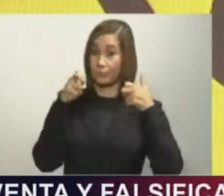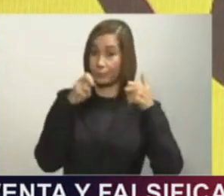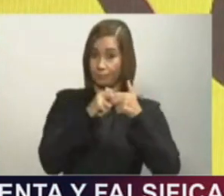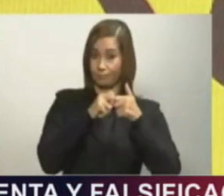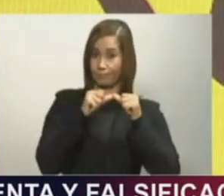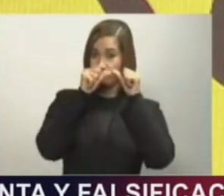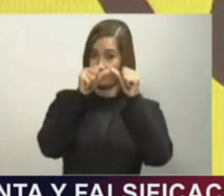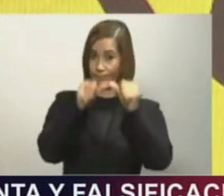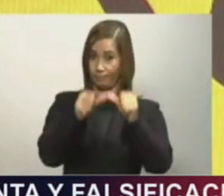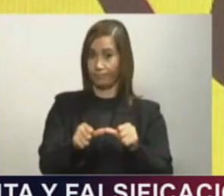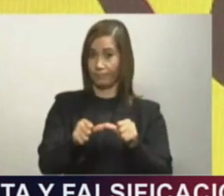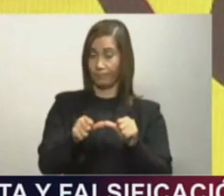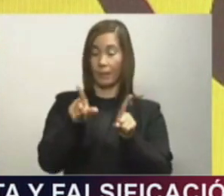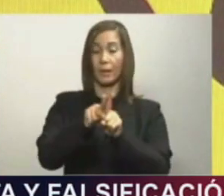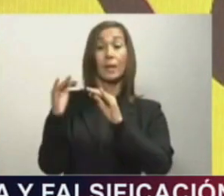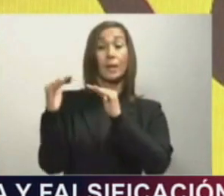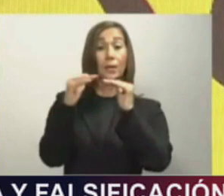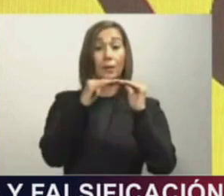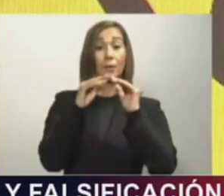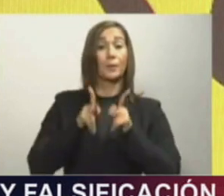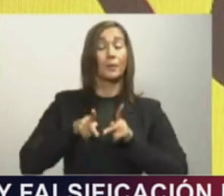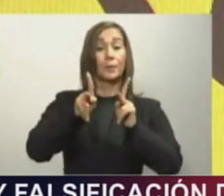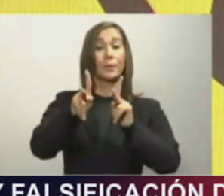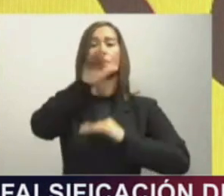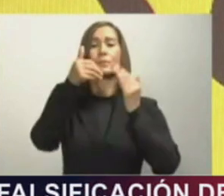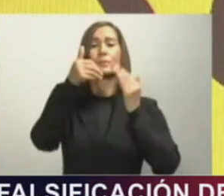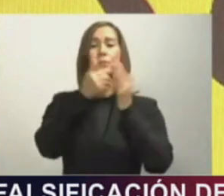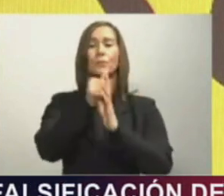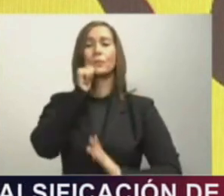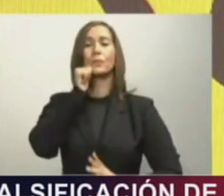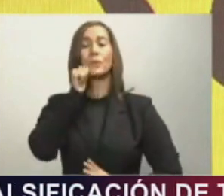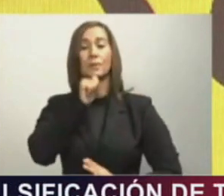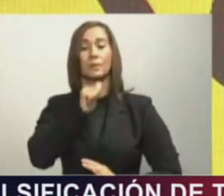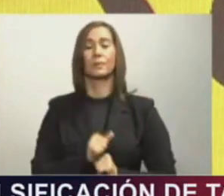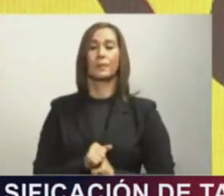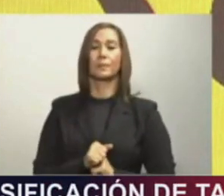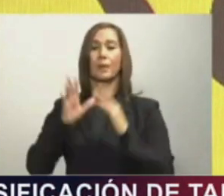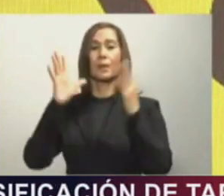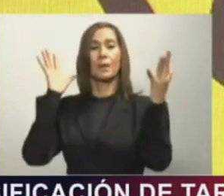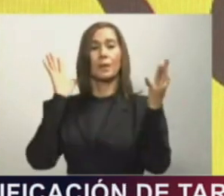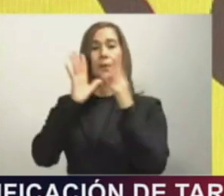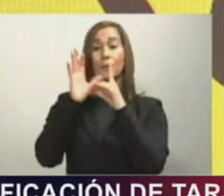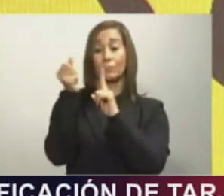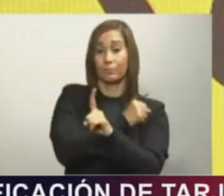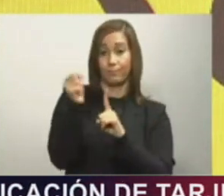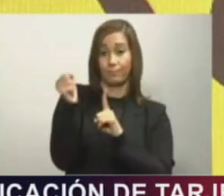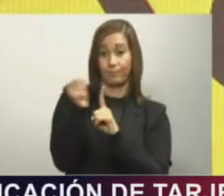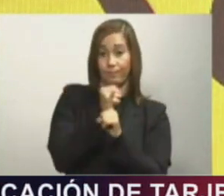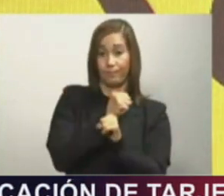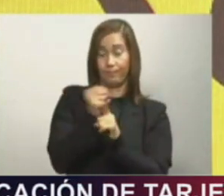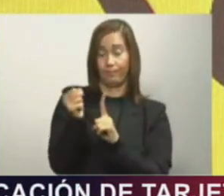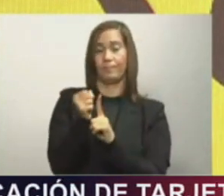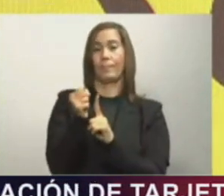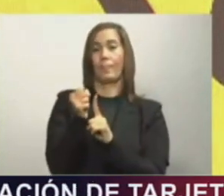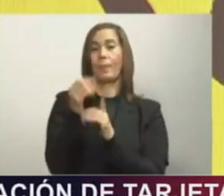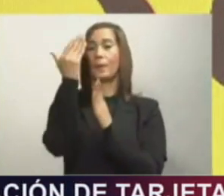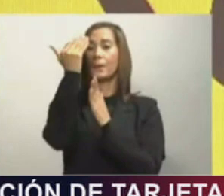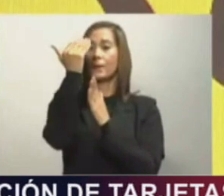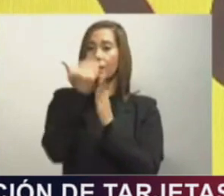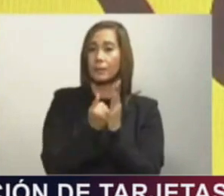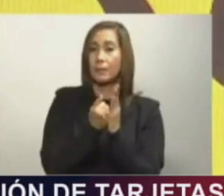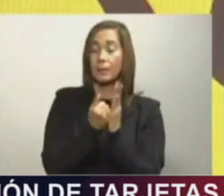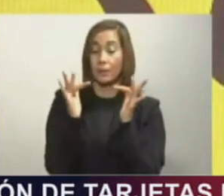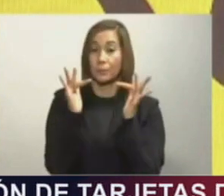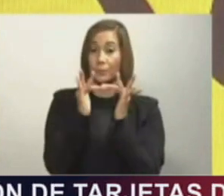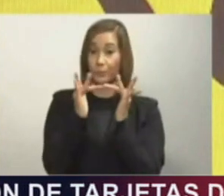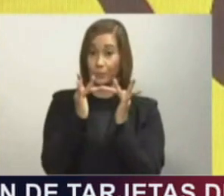igualdad de oportunidades para las mujeres, enfrentar la violencia de género, reducir la brecha digital y